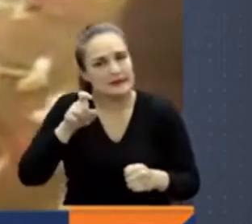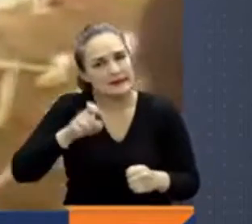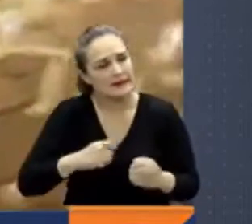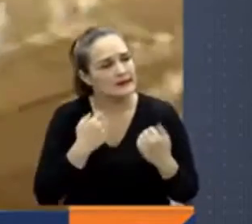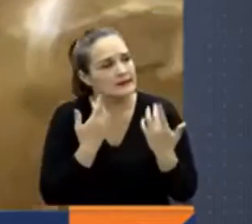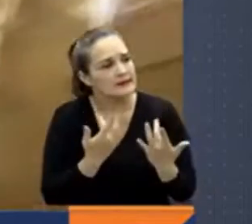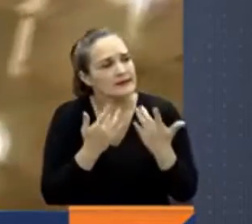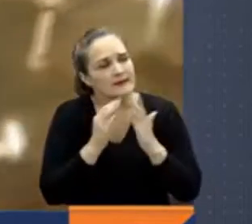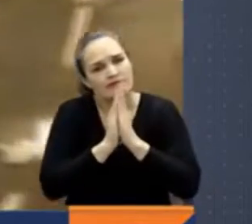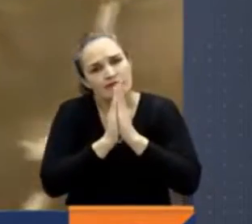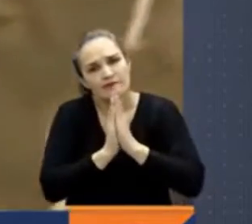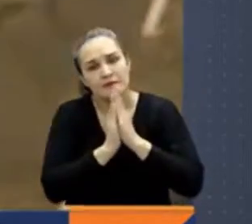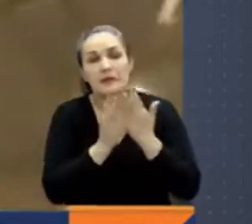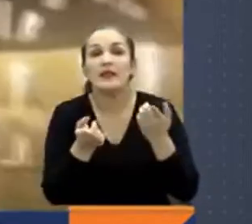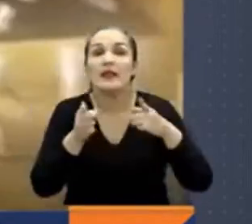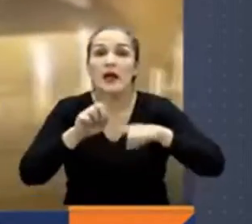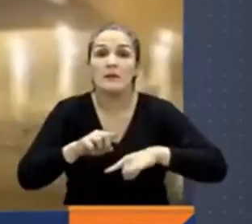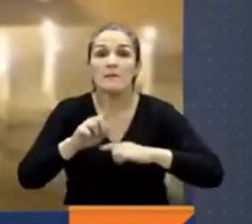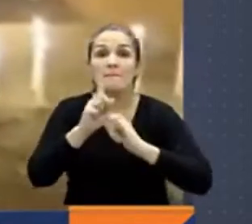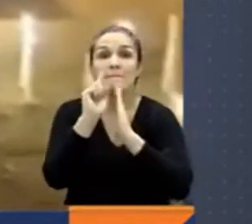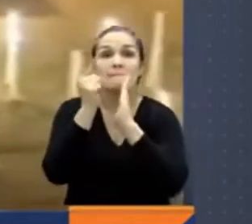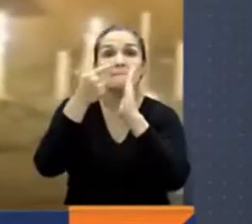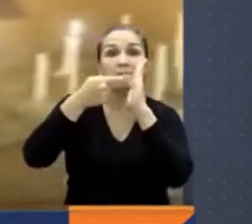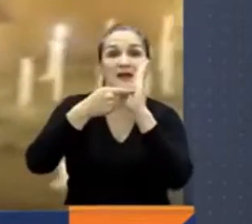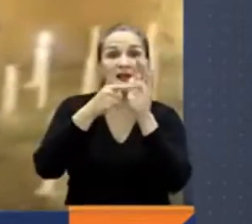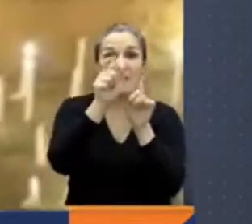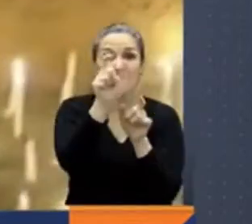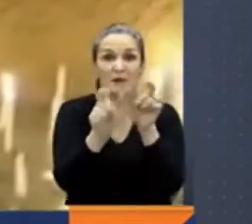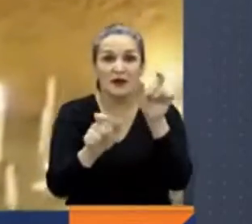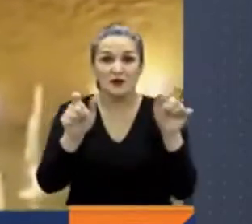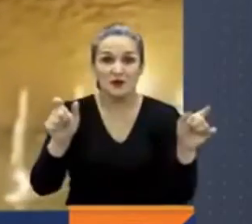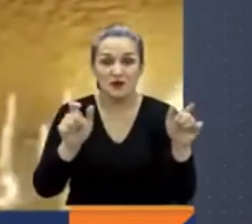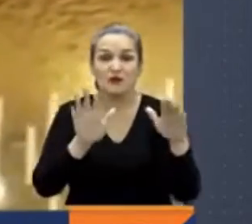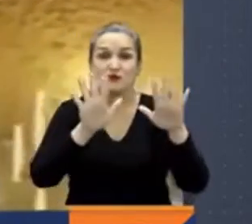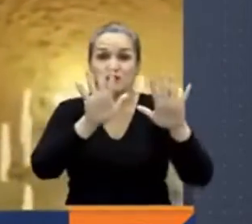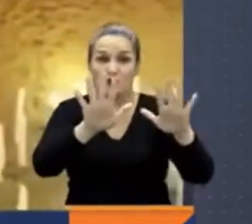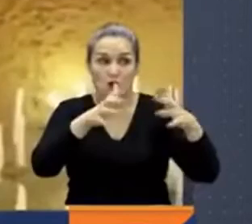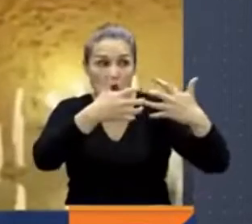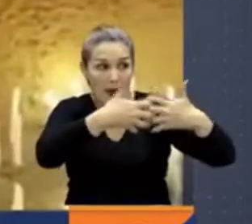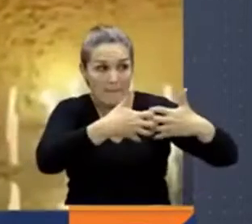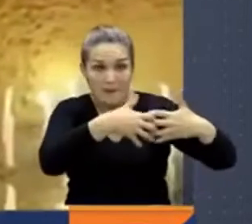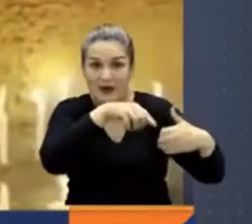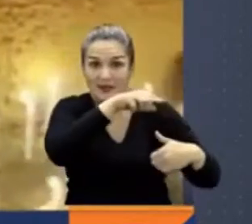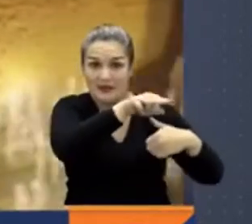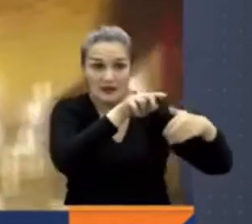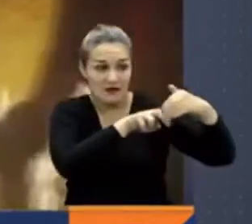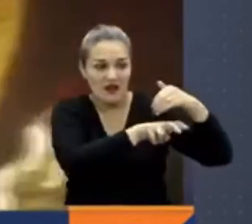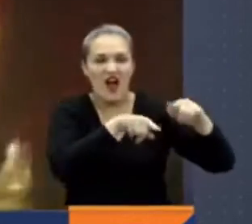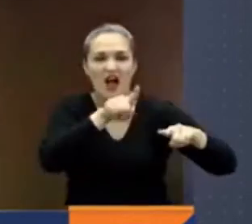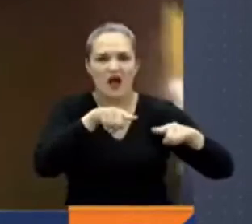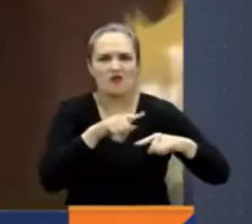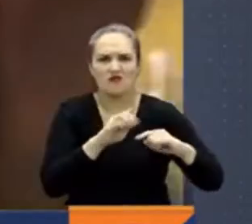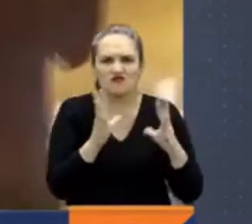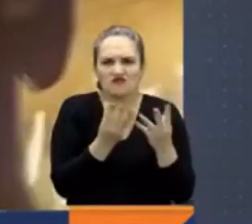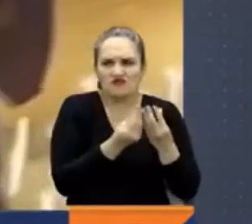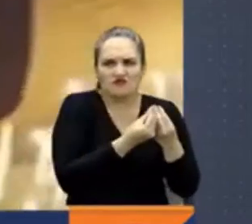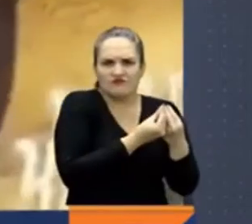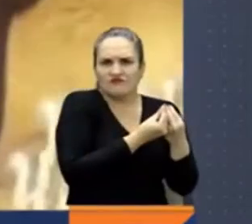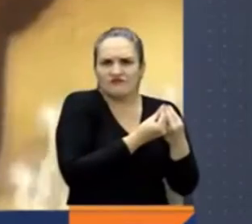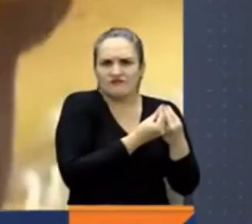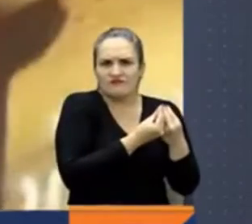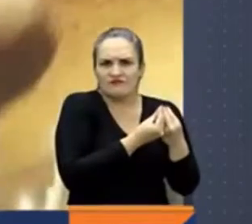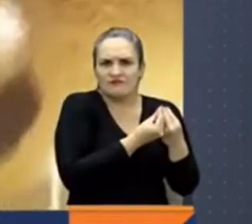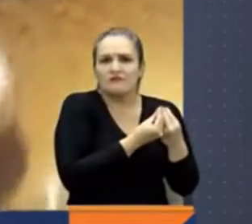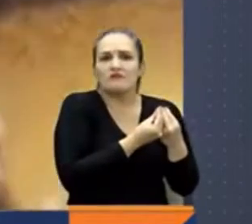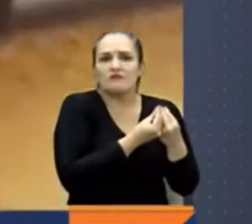situación se suma también de que cerca de mil trabajadores de la multinacional se encuentran confinados. Muchos tienen en este caso permisos para ir a